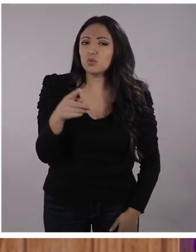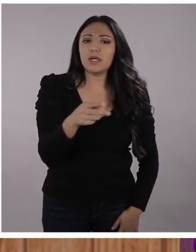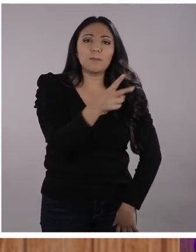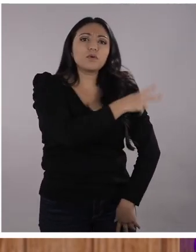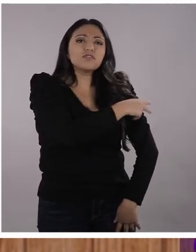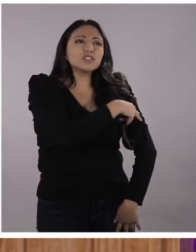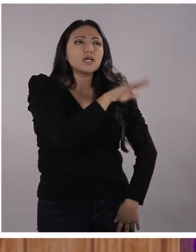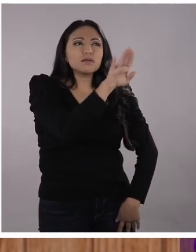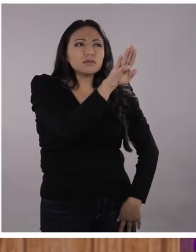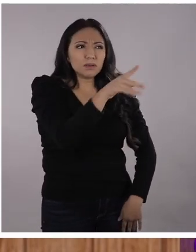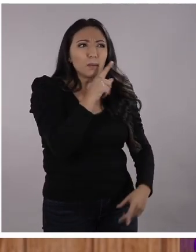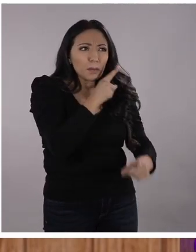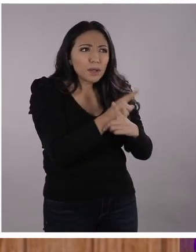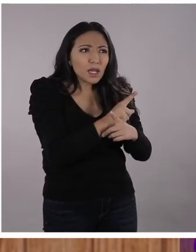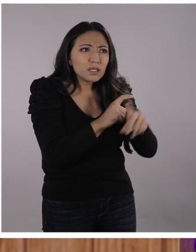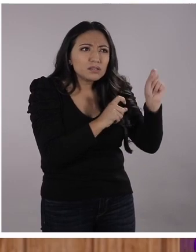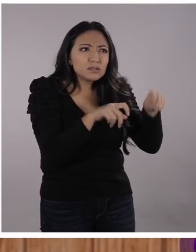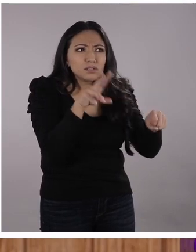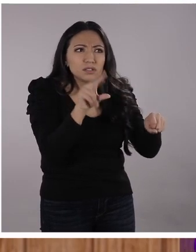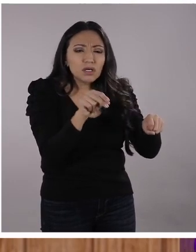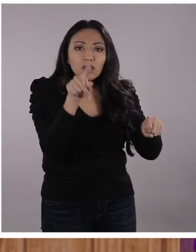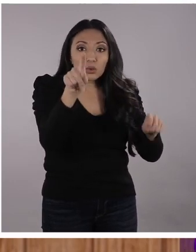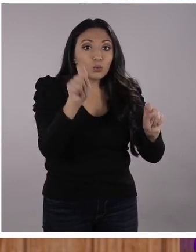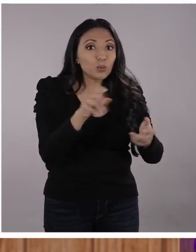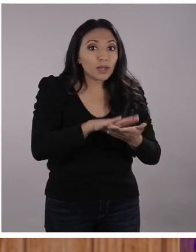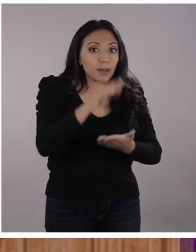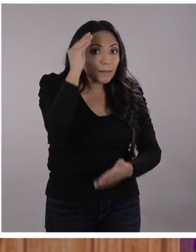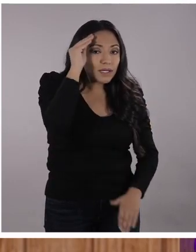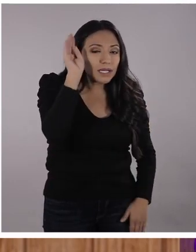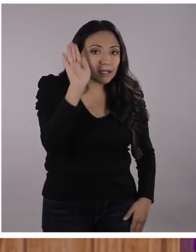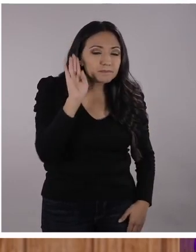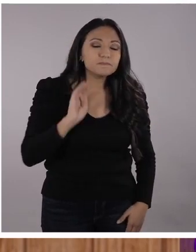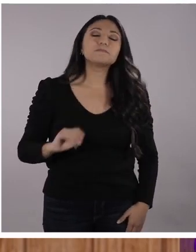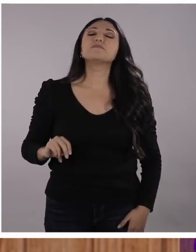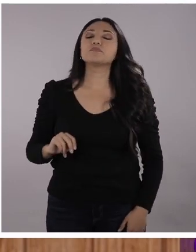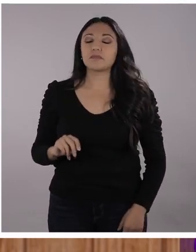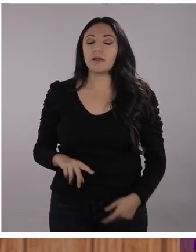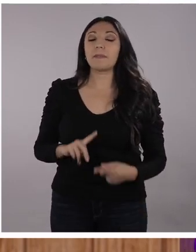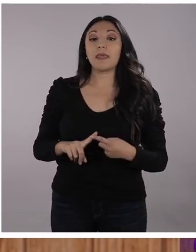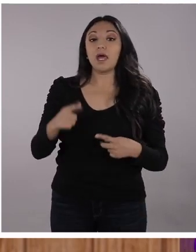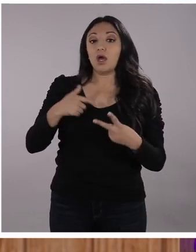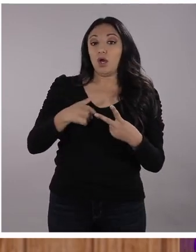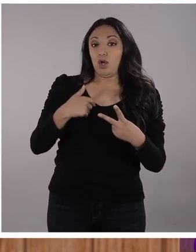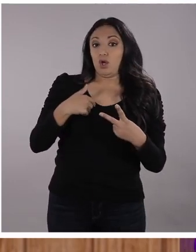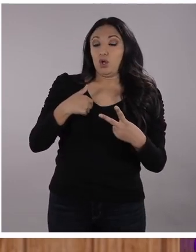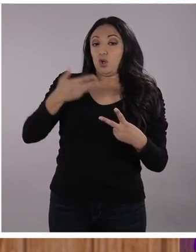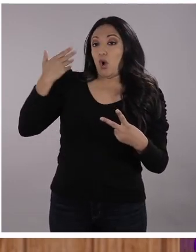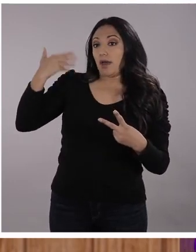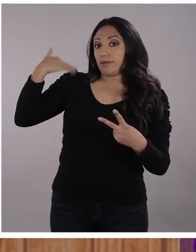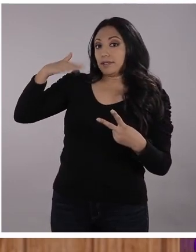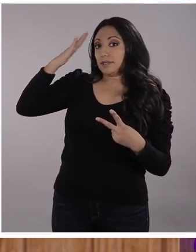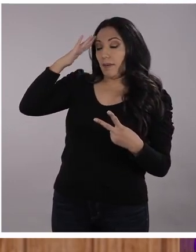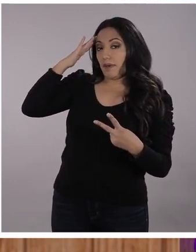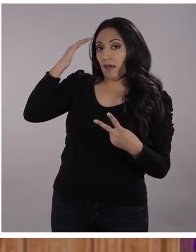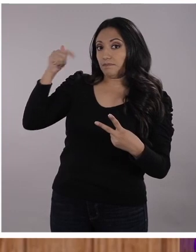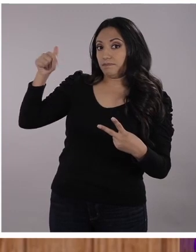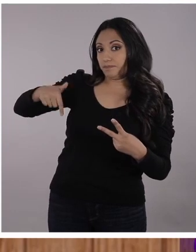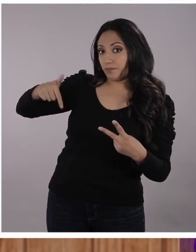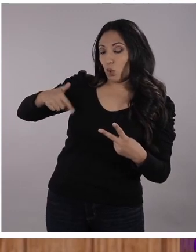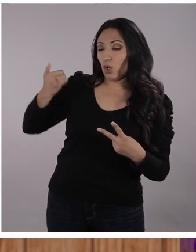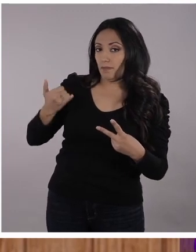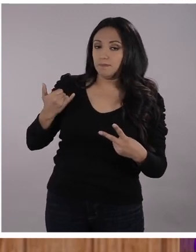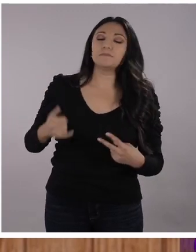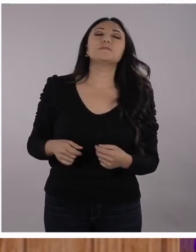también a tu profe. Él te va a ayudar a discernir sobre el tema. Otra cosa que yo conecto de lo que sabía y he